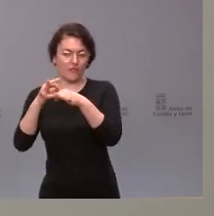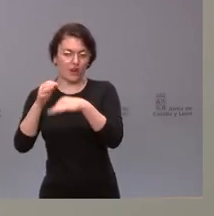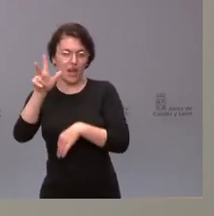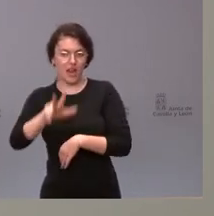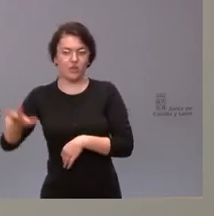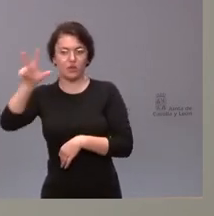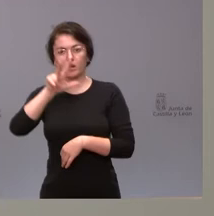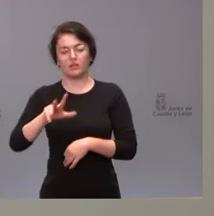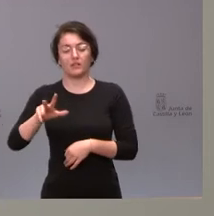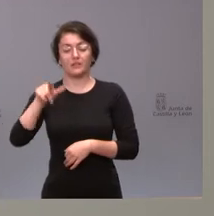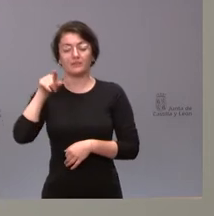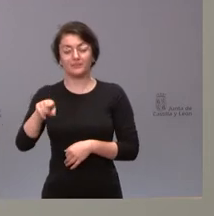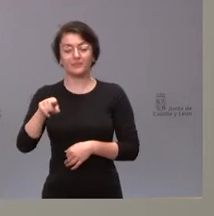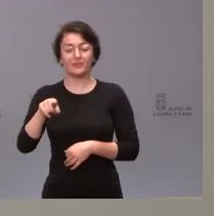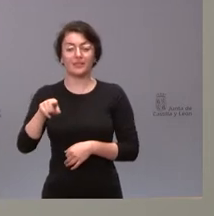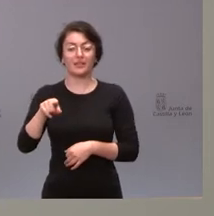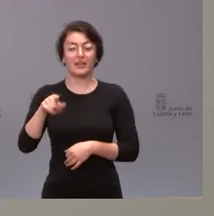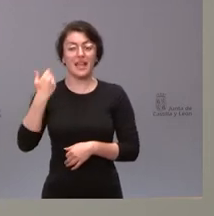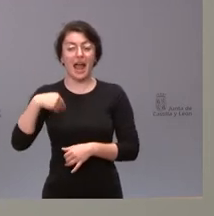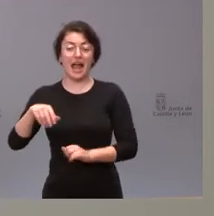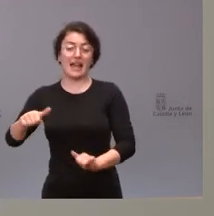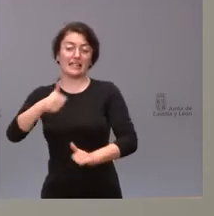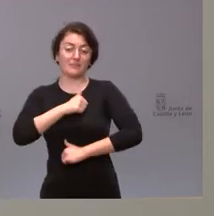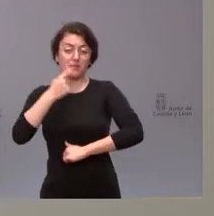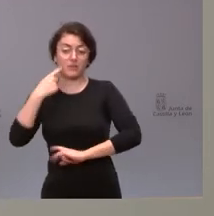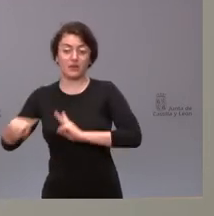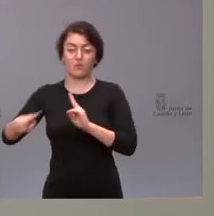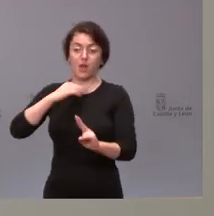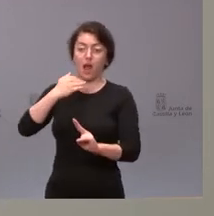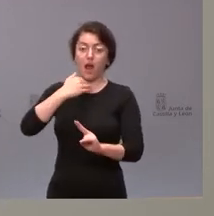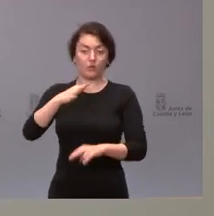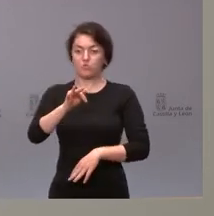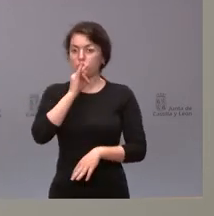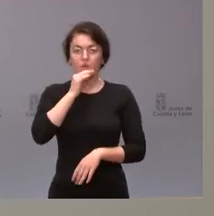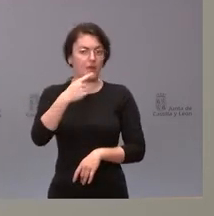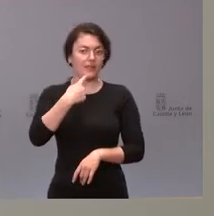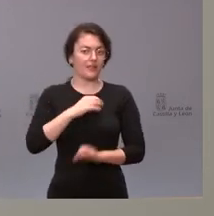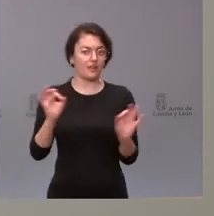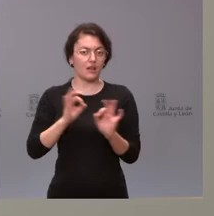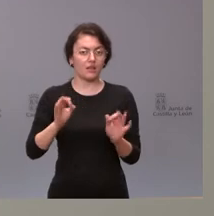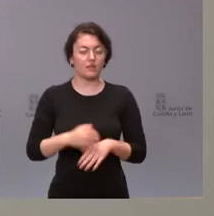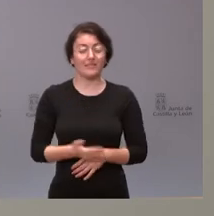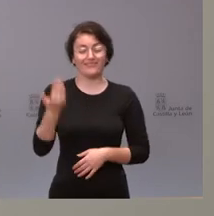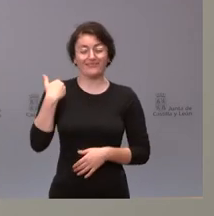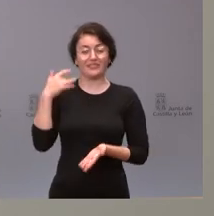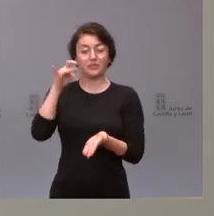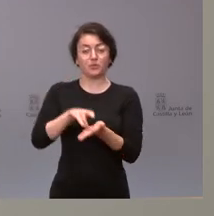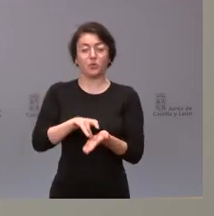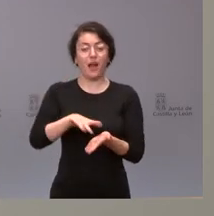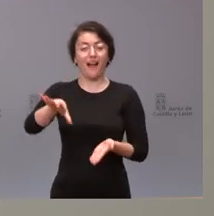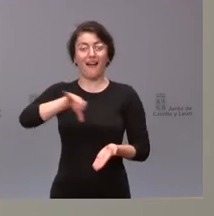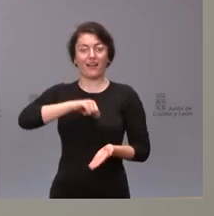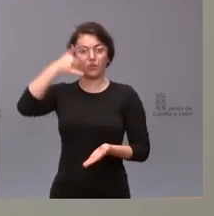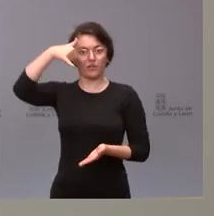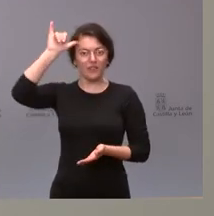estamos a la espera de que nos pueda dar una respuesta. Al momento de hoy todavía no lo ha dado. La vez anterior que tuvimos un caso de riesgo